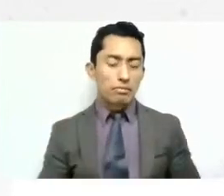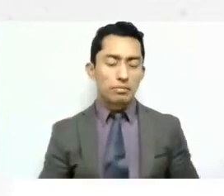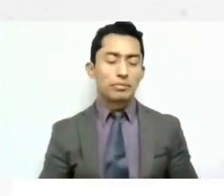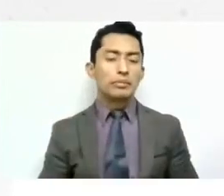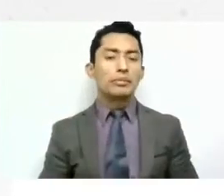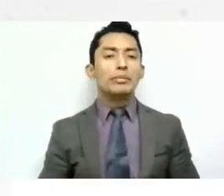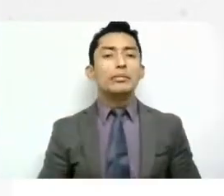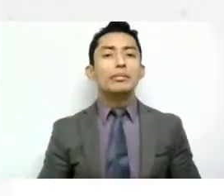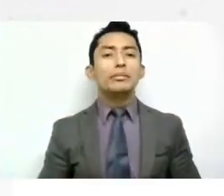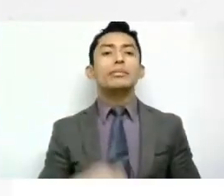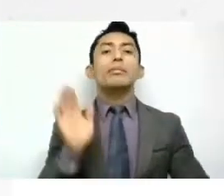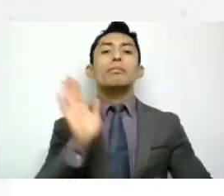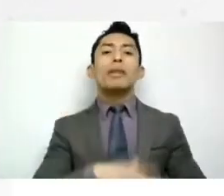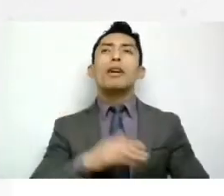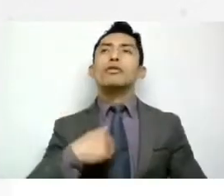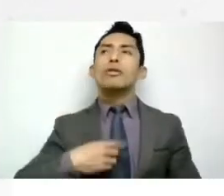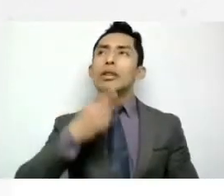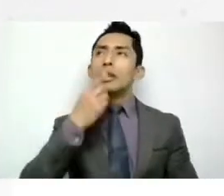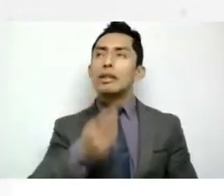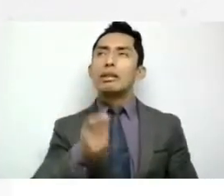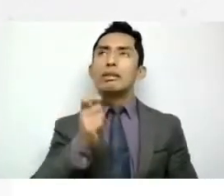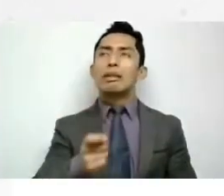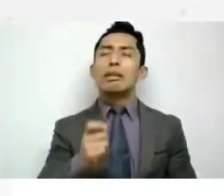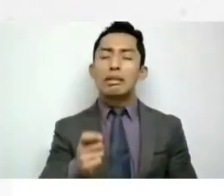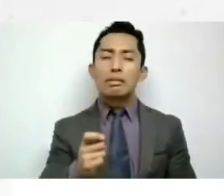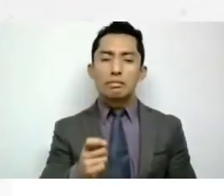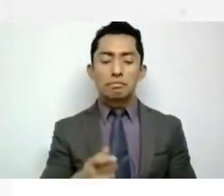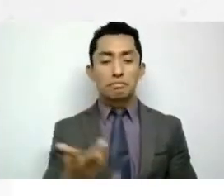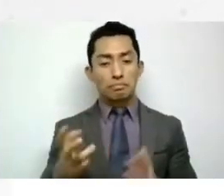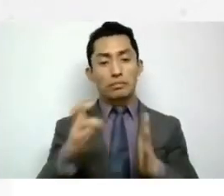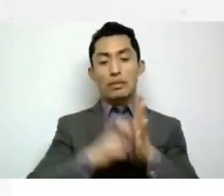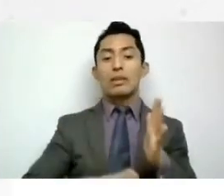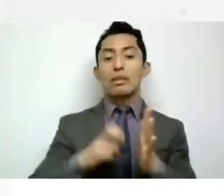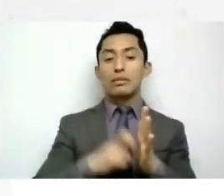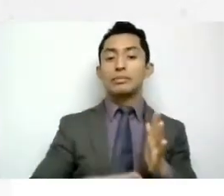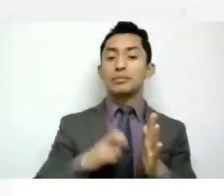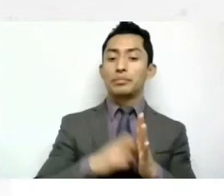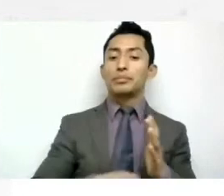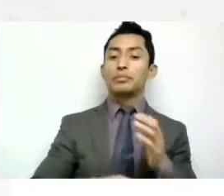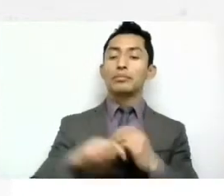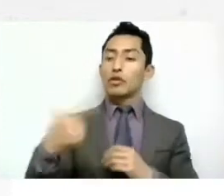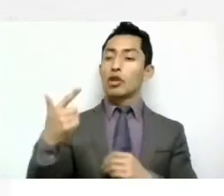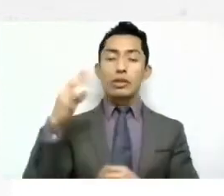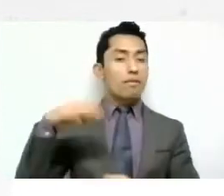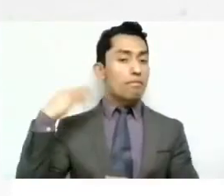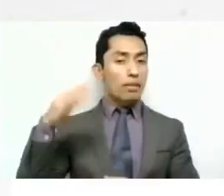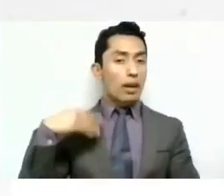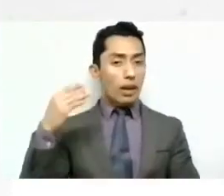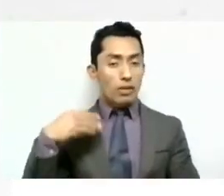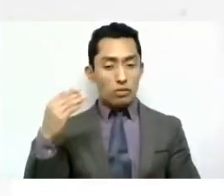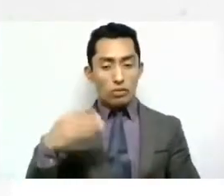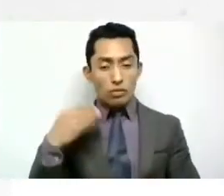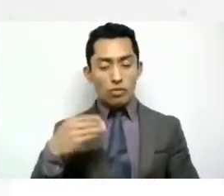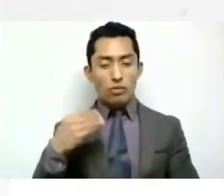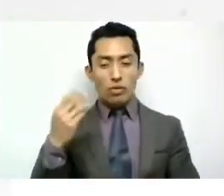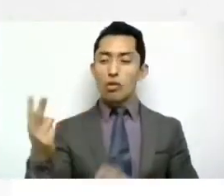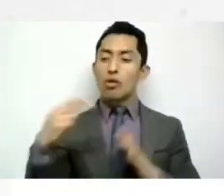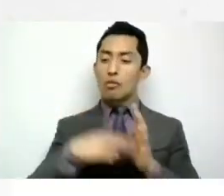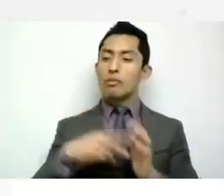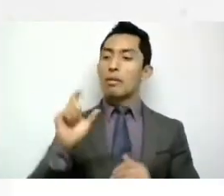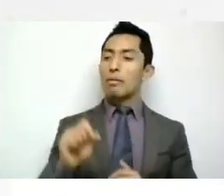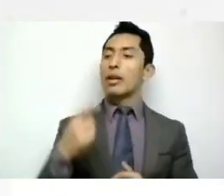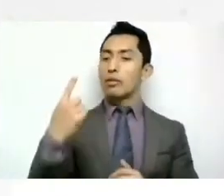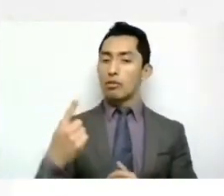¿Qué más les puedo decir? Con la reforma que se llevó a cabo el 12 de marzo de este 2021,